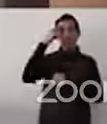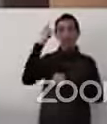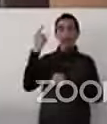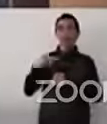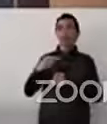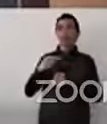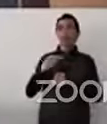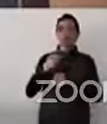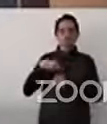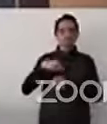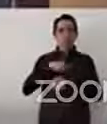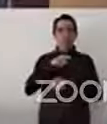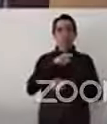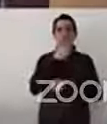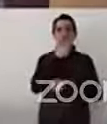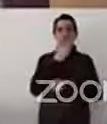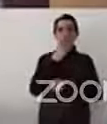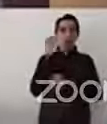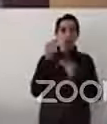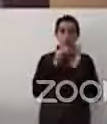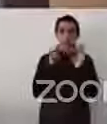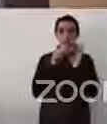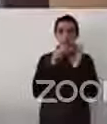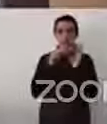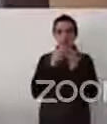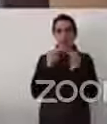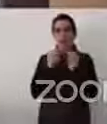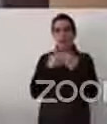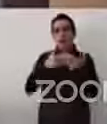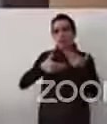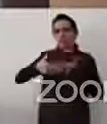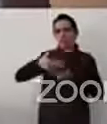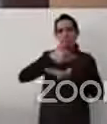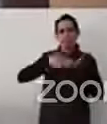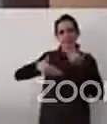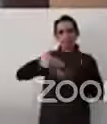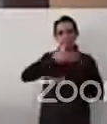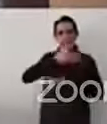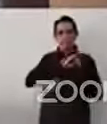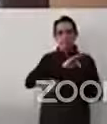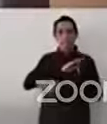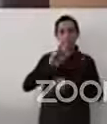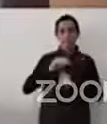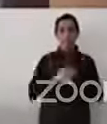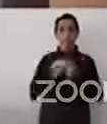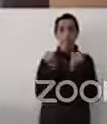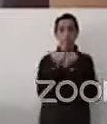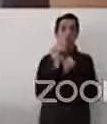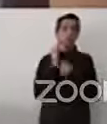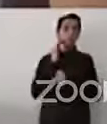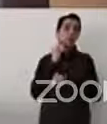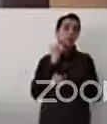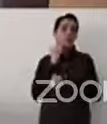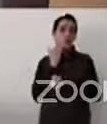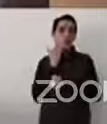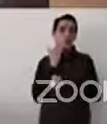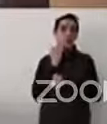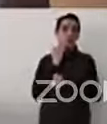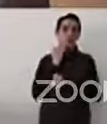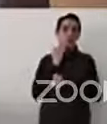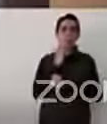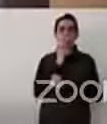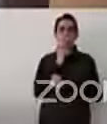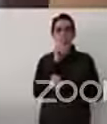conferencista. Le recordamos acompañarnos en las redes sociales con el hashtag numeral